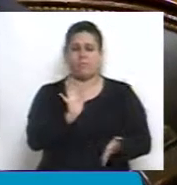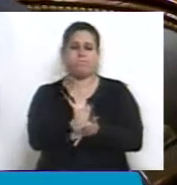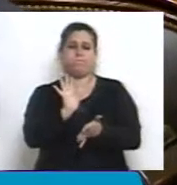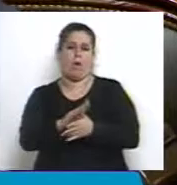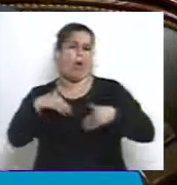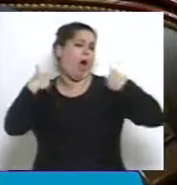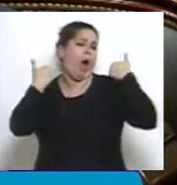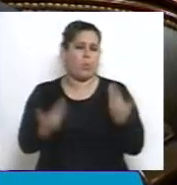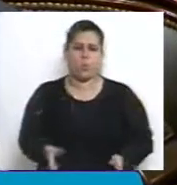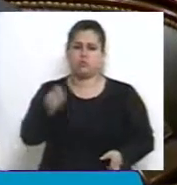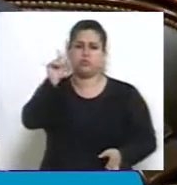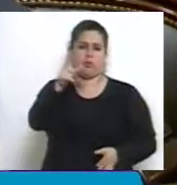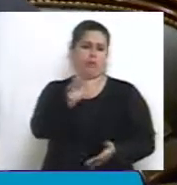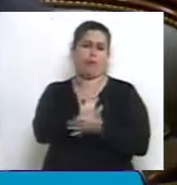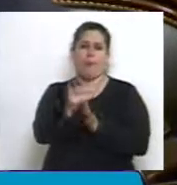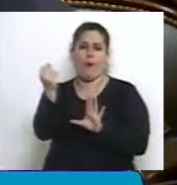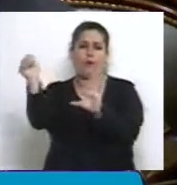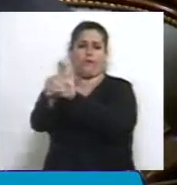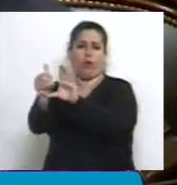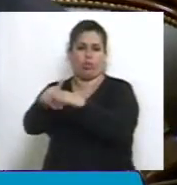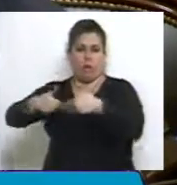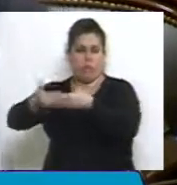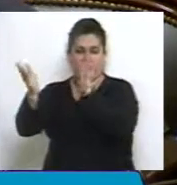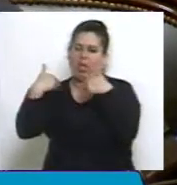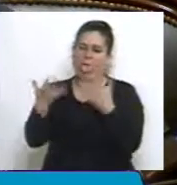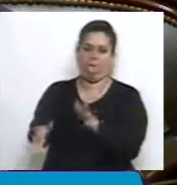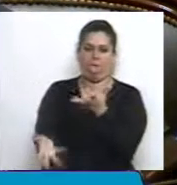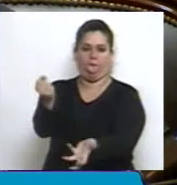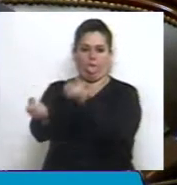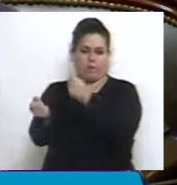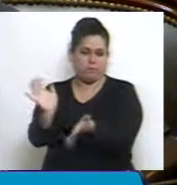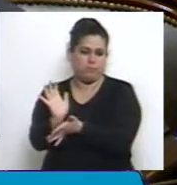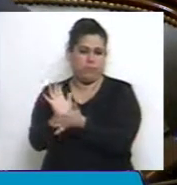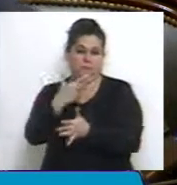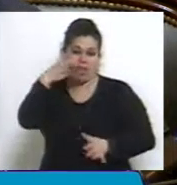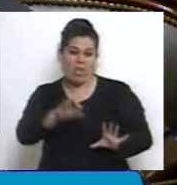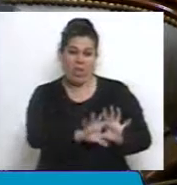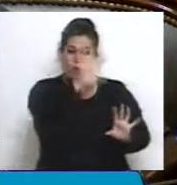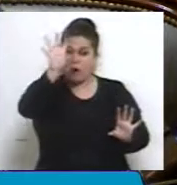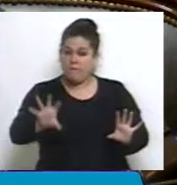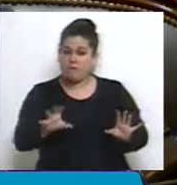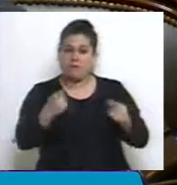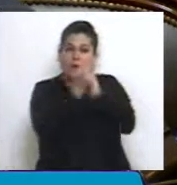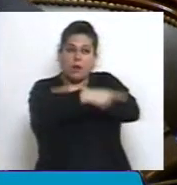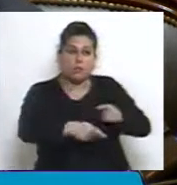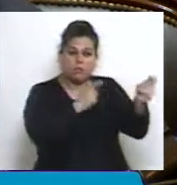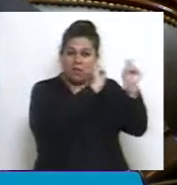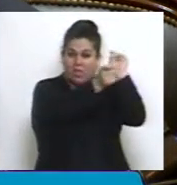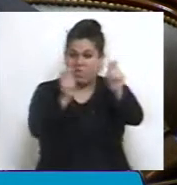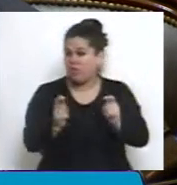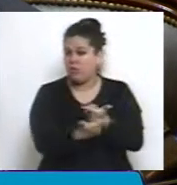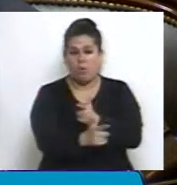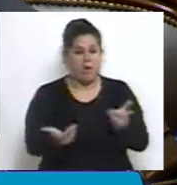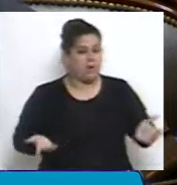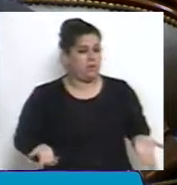en el manejo de los fondos públicos, porque priva a las provincias de los recursos automáticos que le corresponden